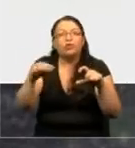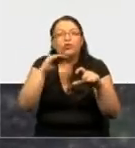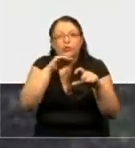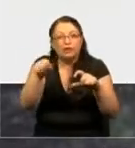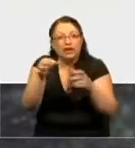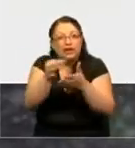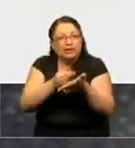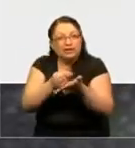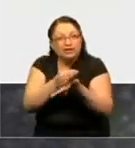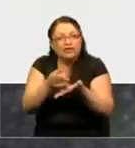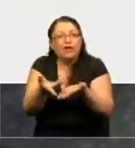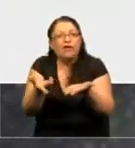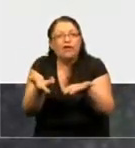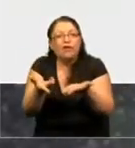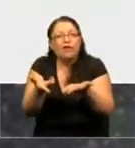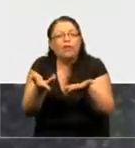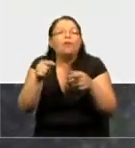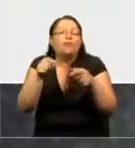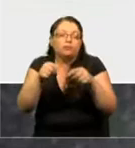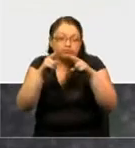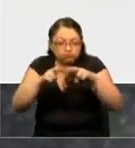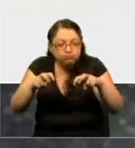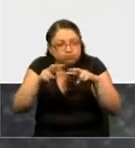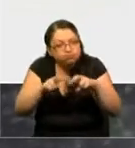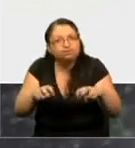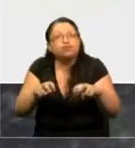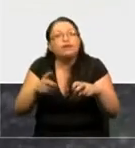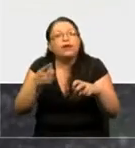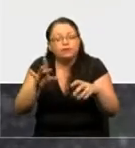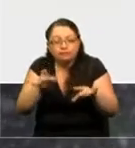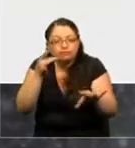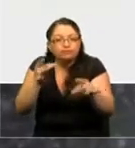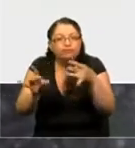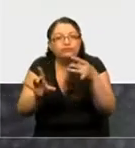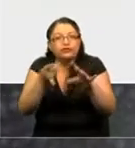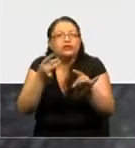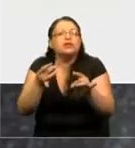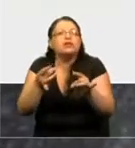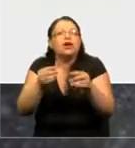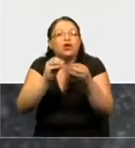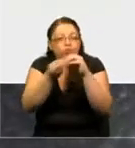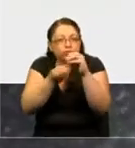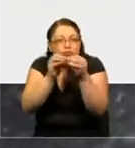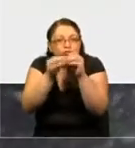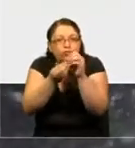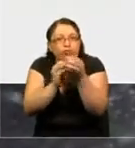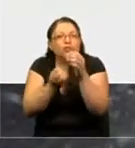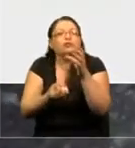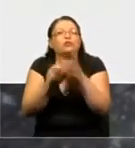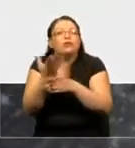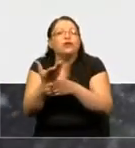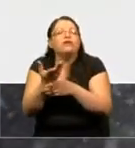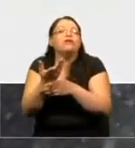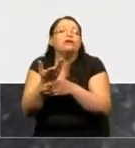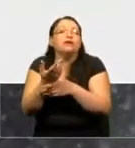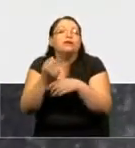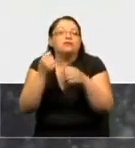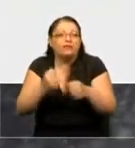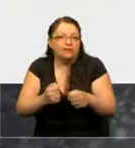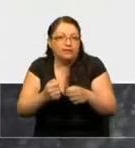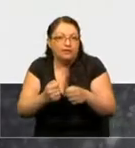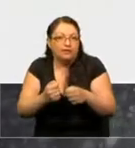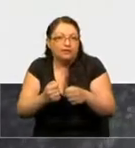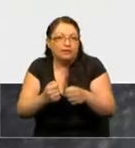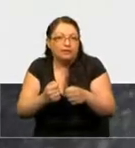células como sistema de estudio para identificar nuevas moléculas que permitan tratar de mejorar aspectos relacionados con